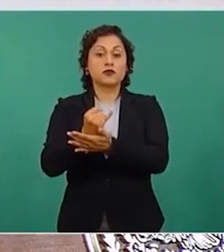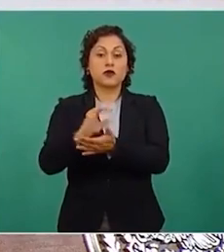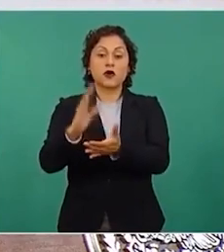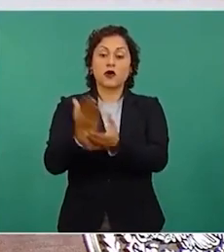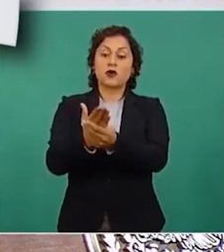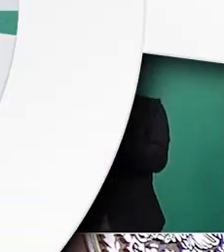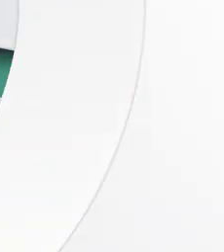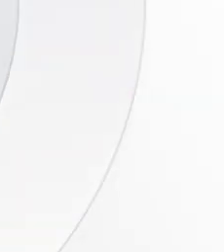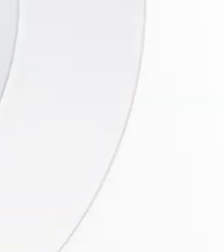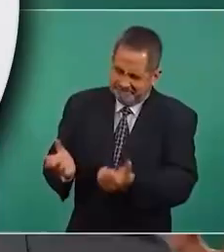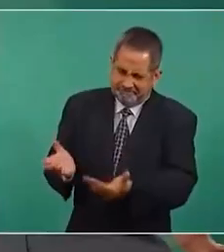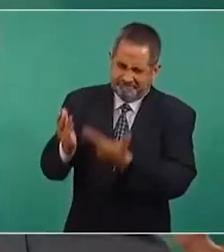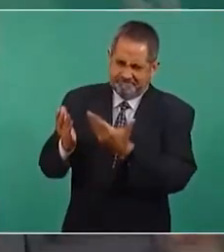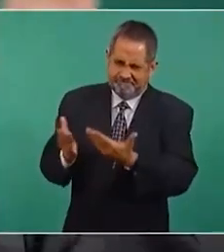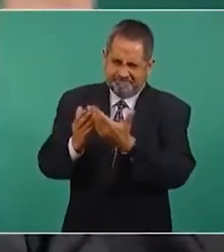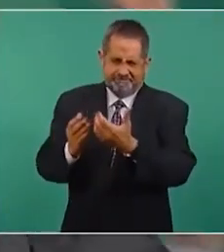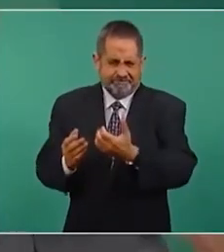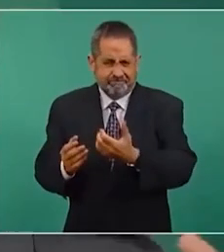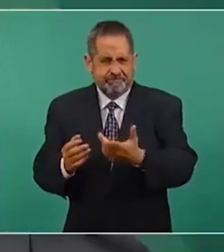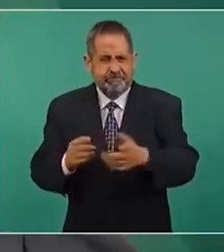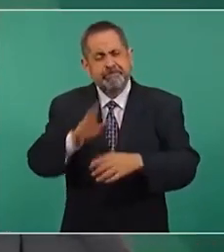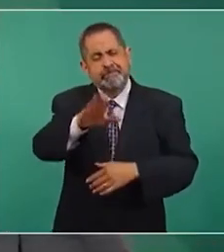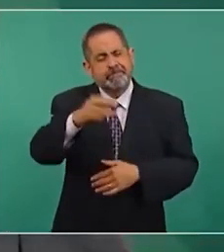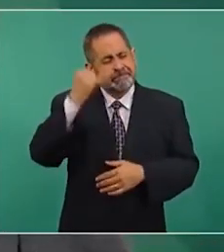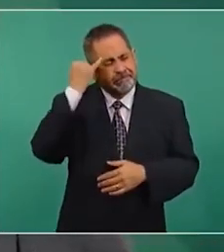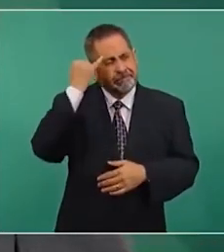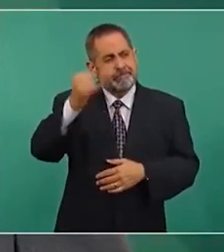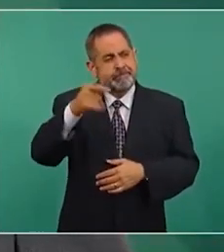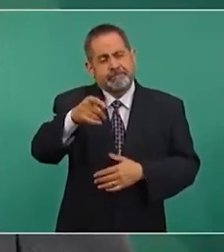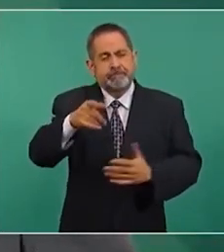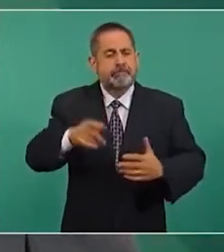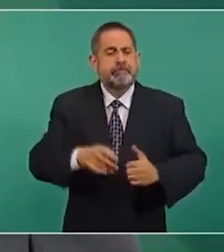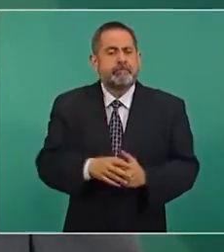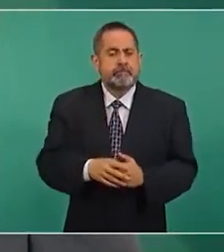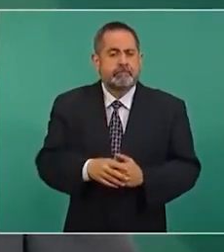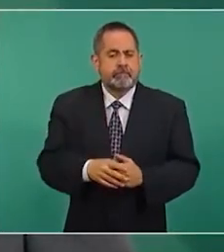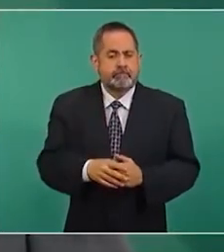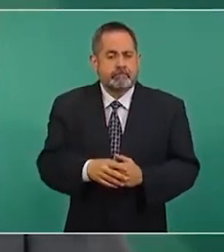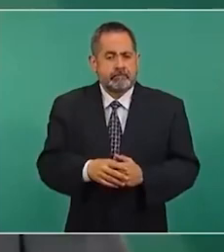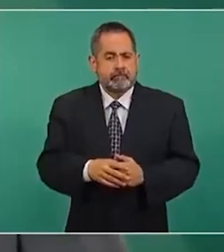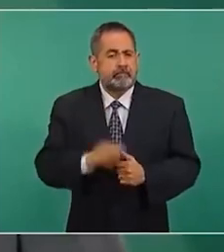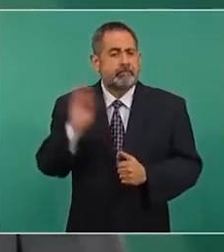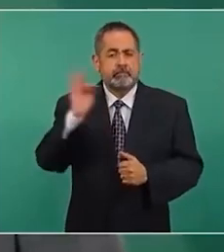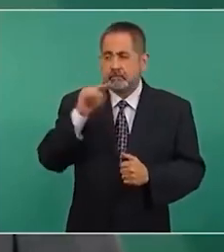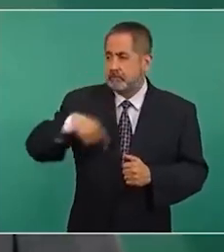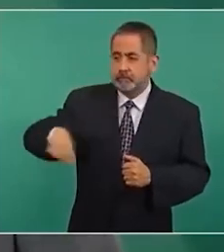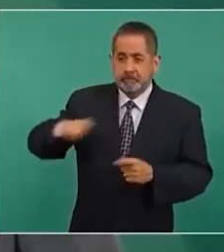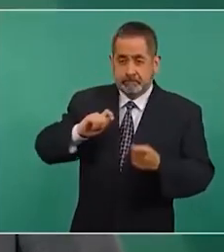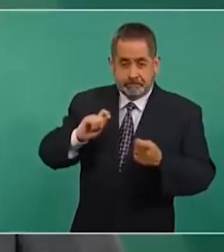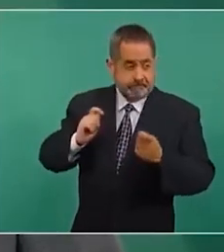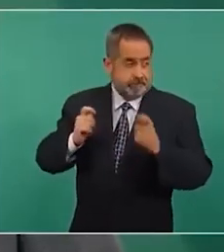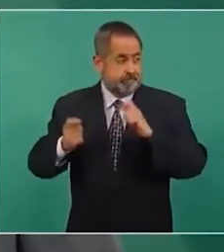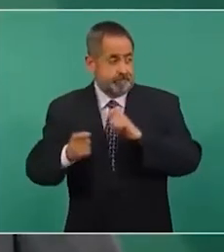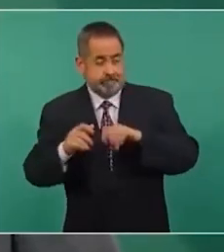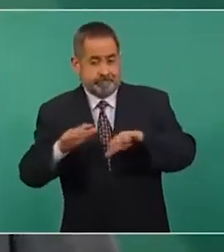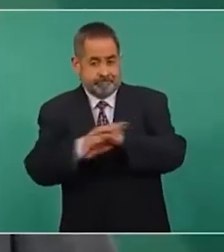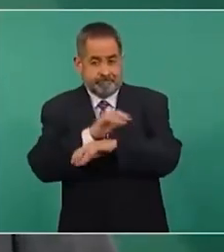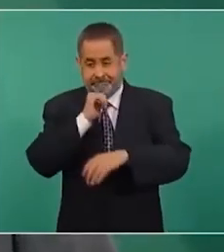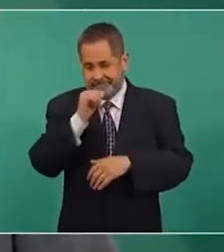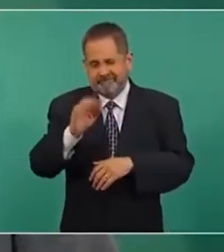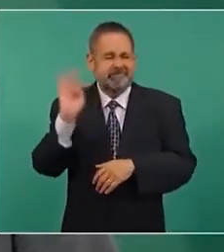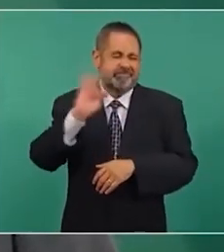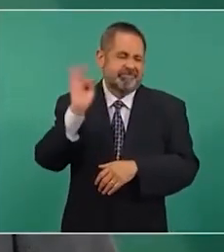Odebrecht nada más imaginen si no se hubiese dado el cambio en el 18